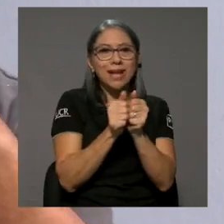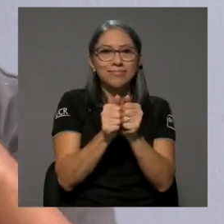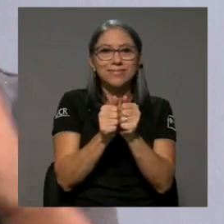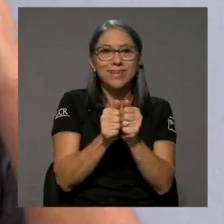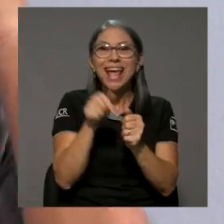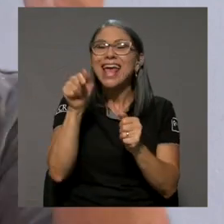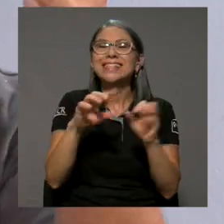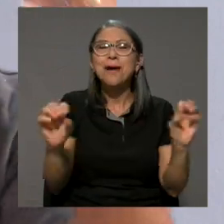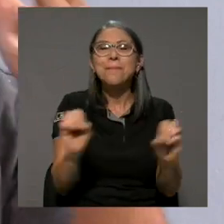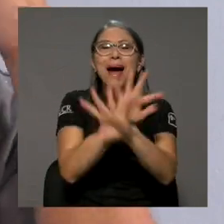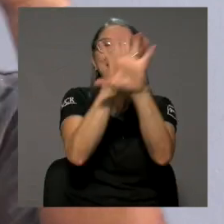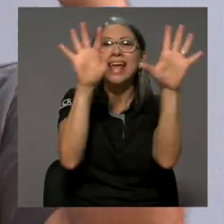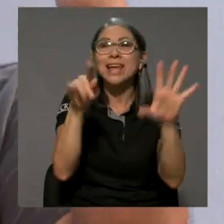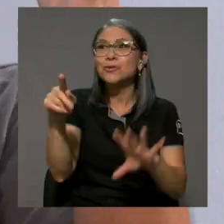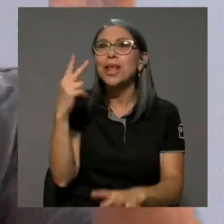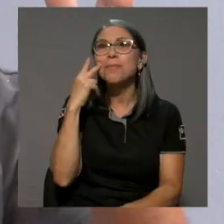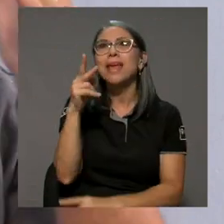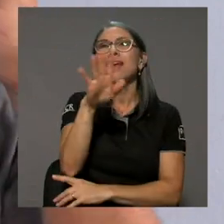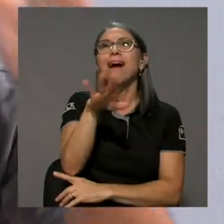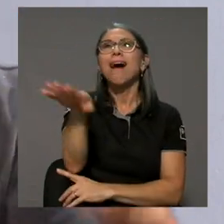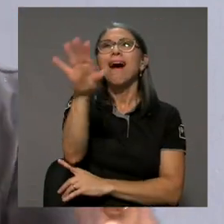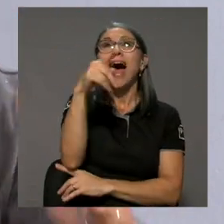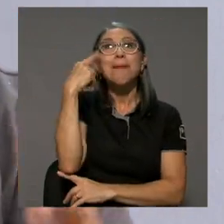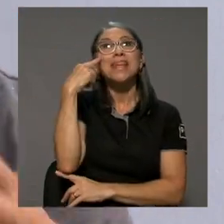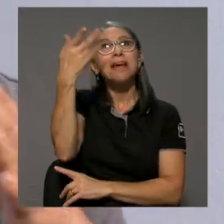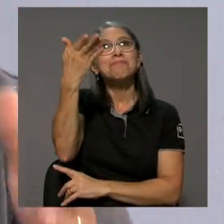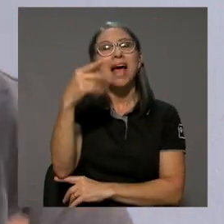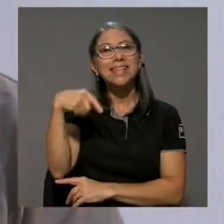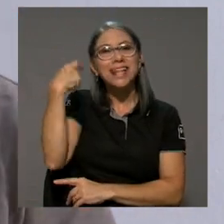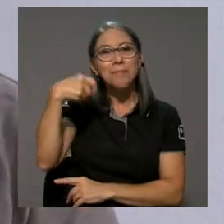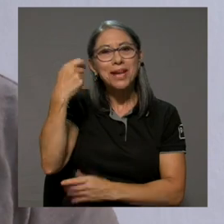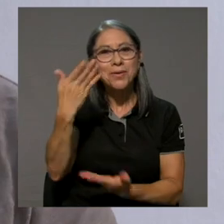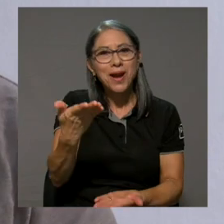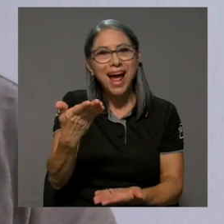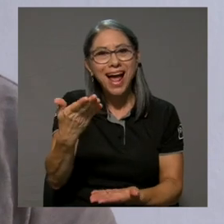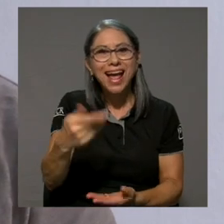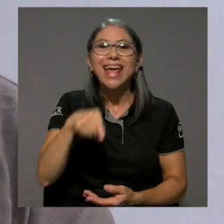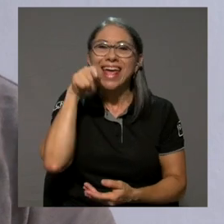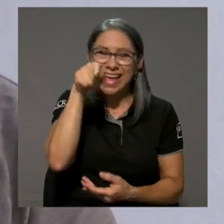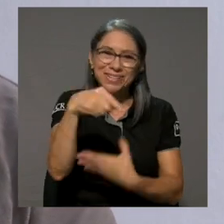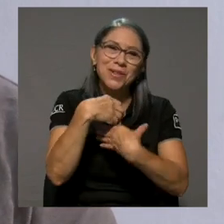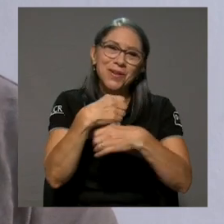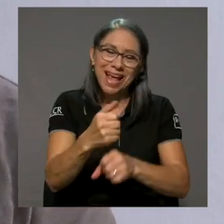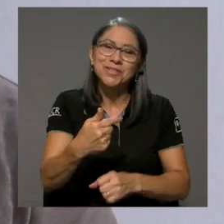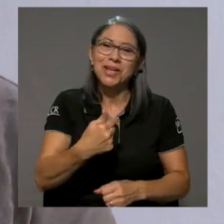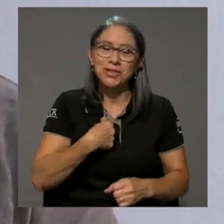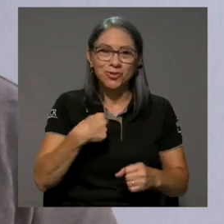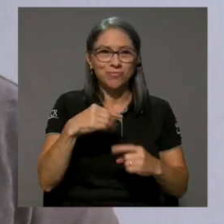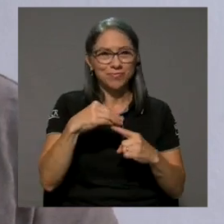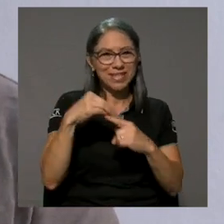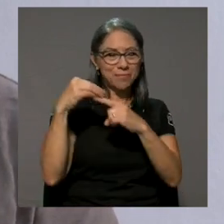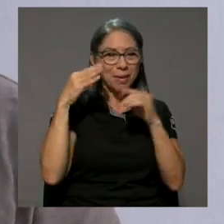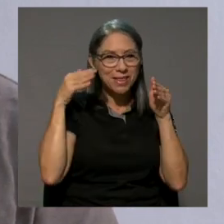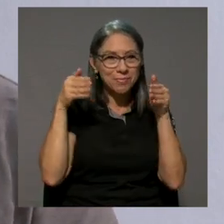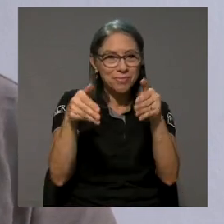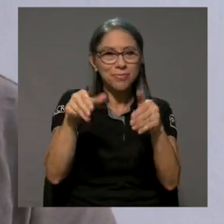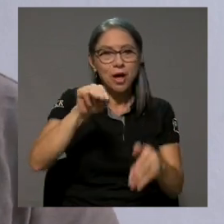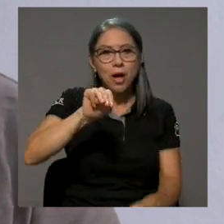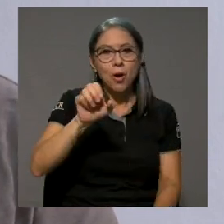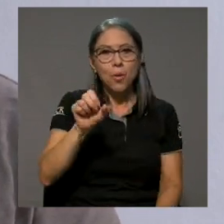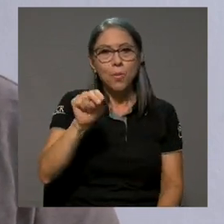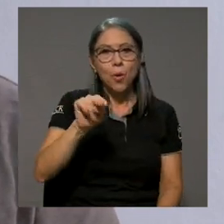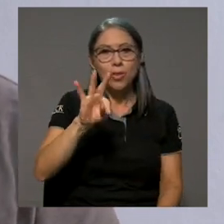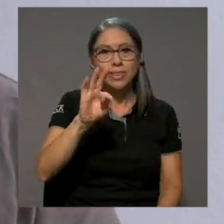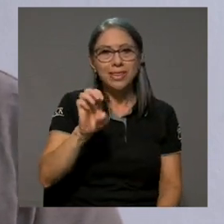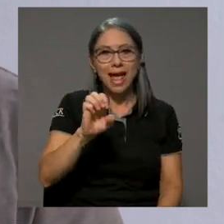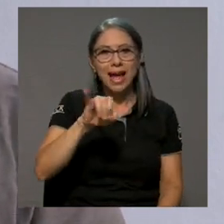Esa magia que tú ves en el monitor y dices, ah, mira, ahí está la película. Esos son los que me han llevado a dedicarme principalmente a